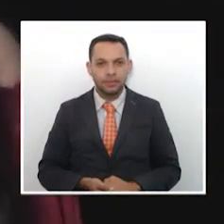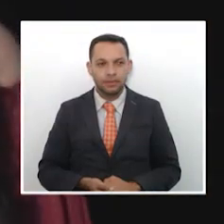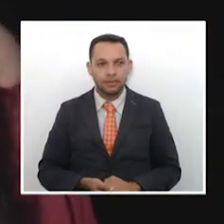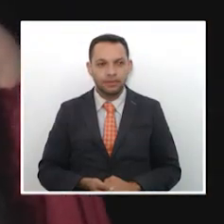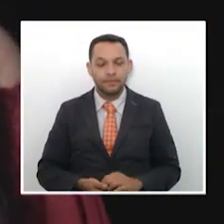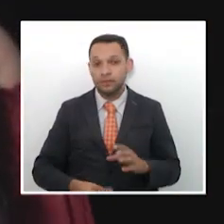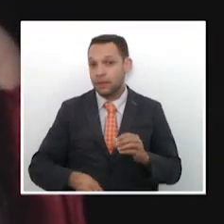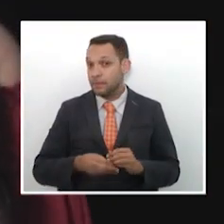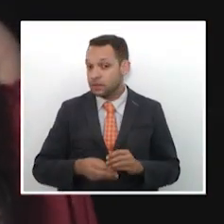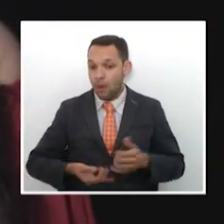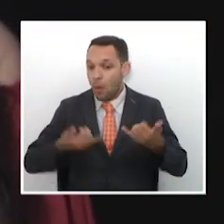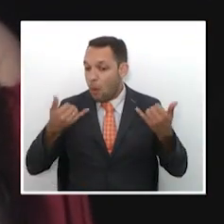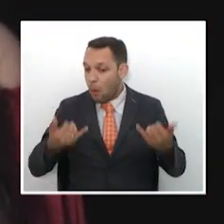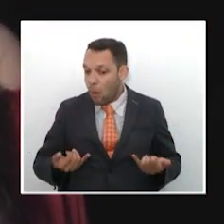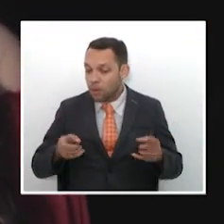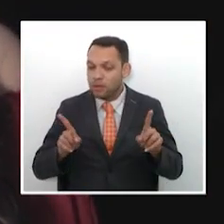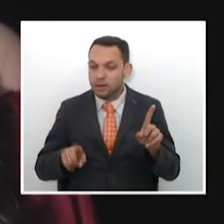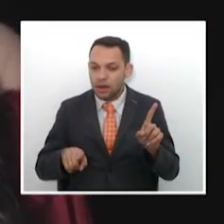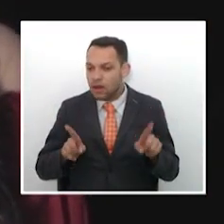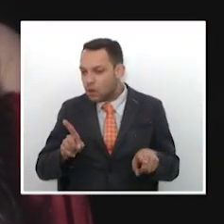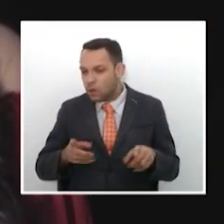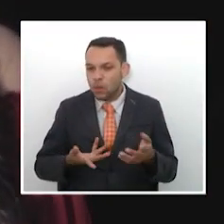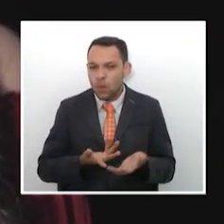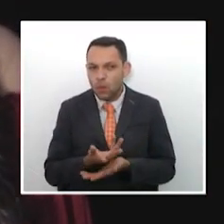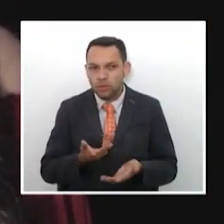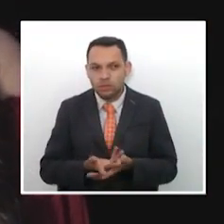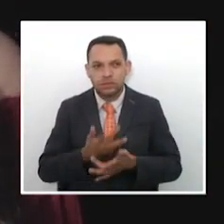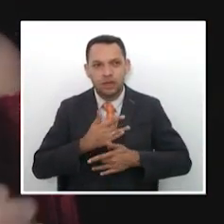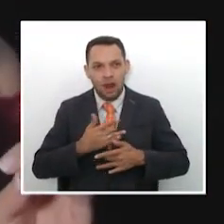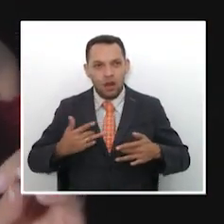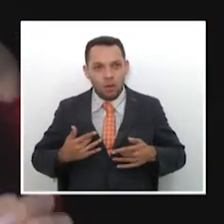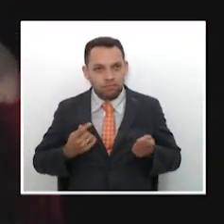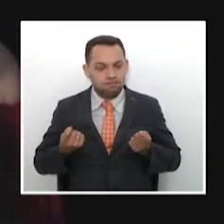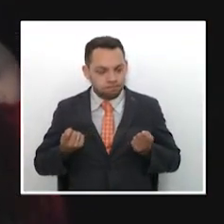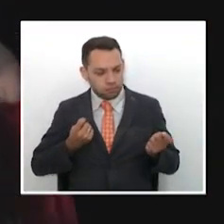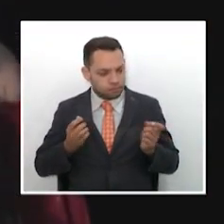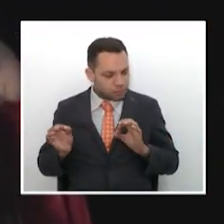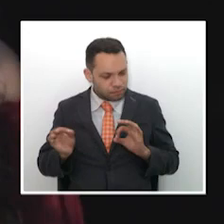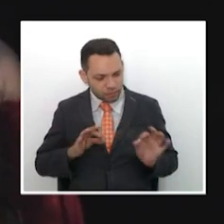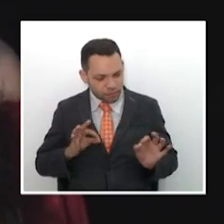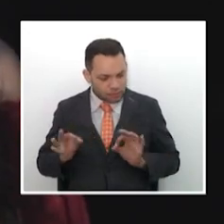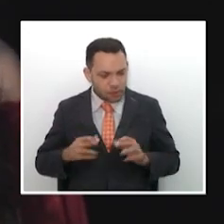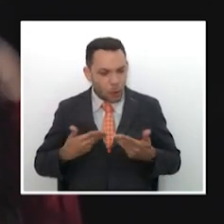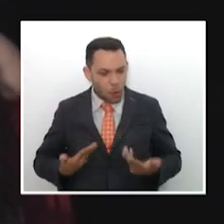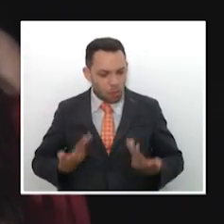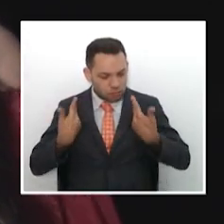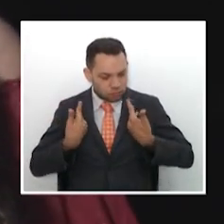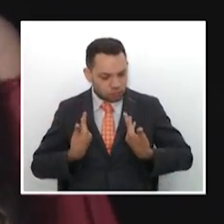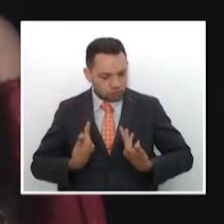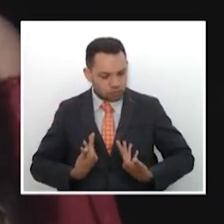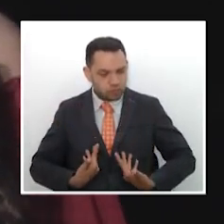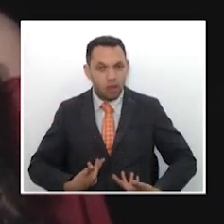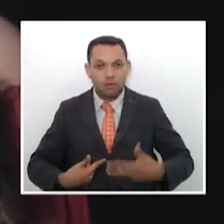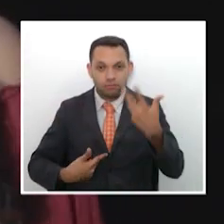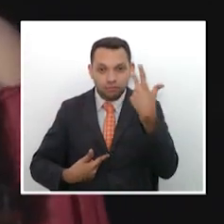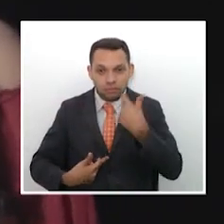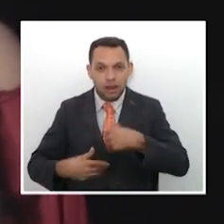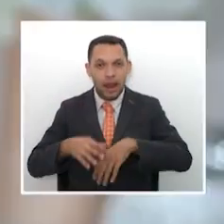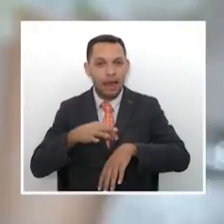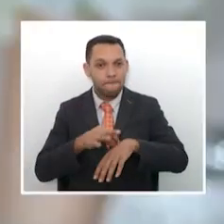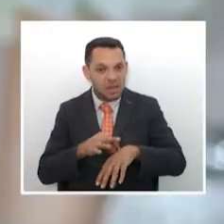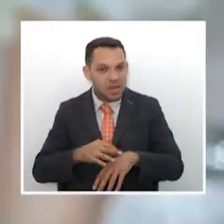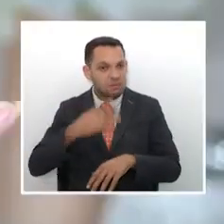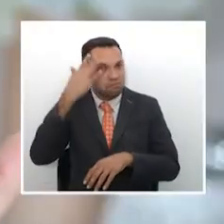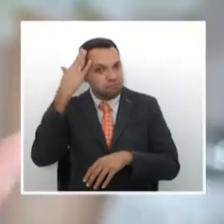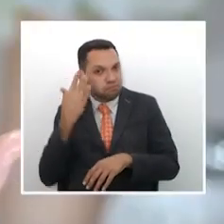Hoy les tenemos algunas recomendaciones saludables, además de algunos consejos estéticos para poner en práctica en la piel y el cabello.